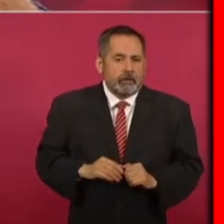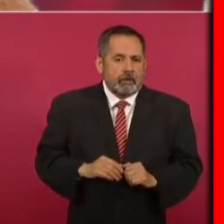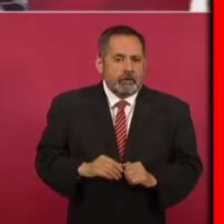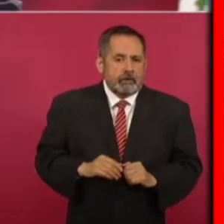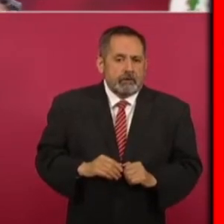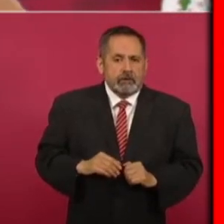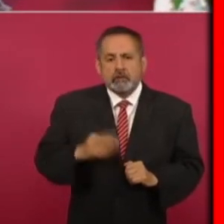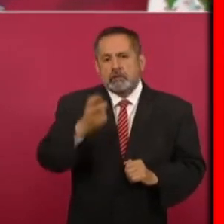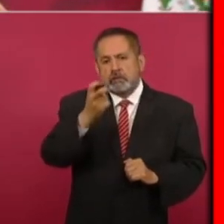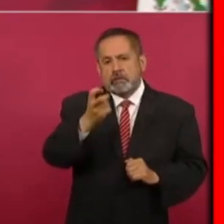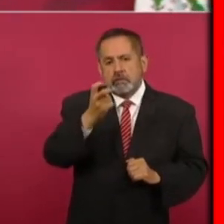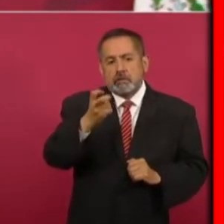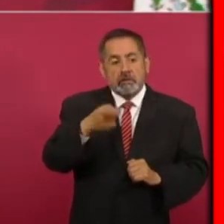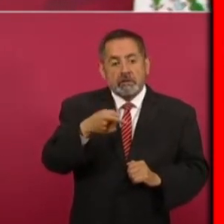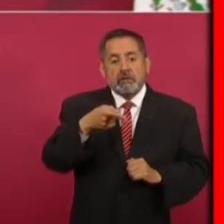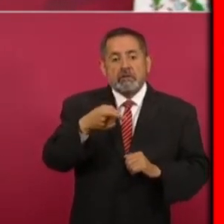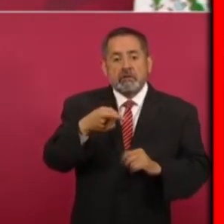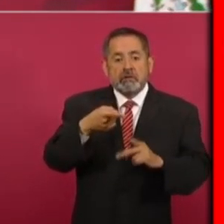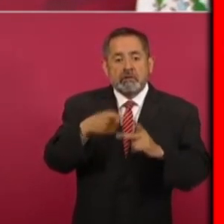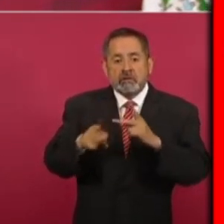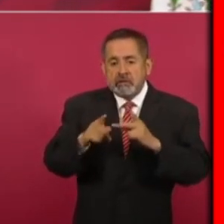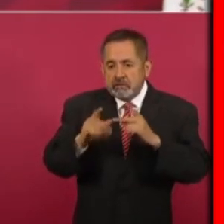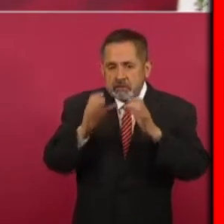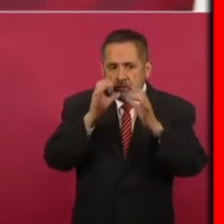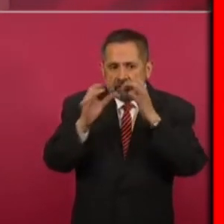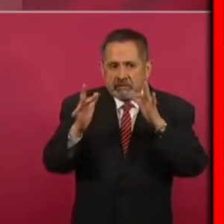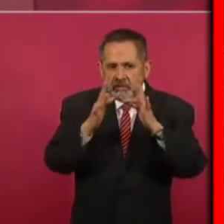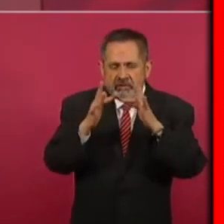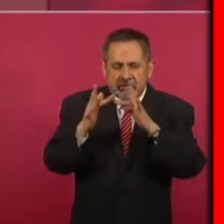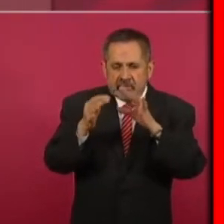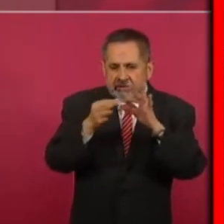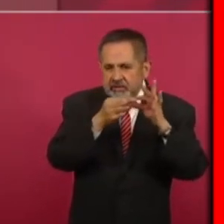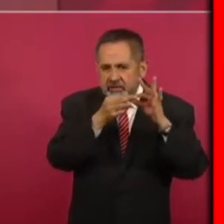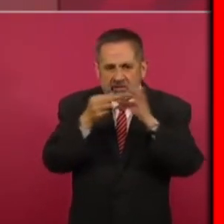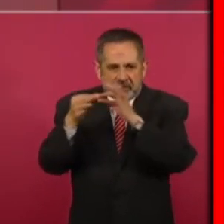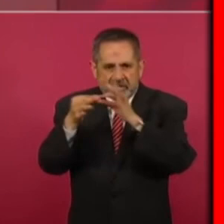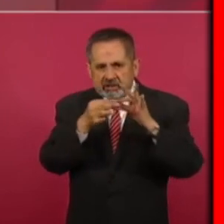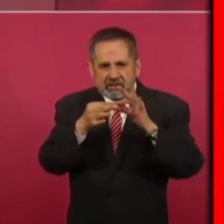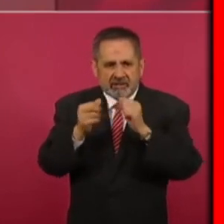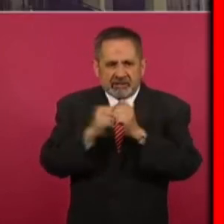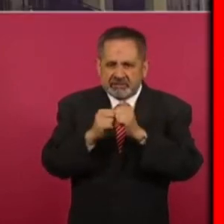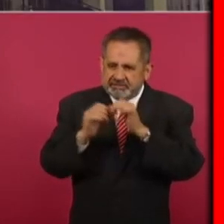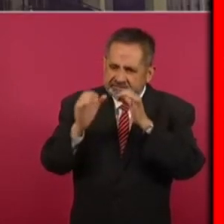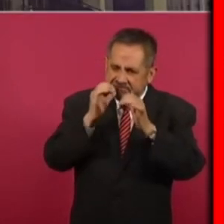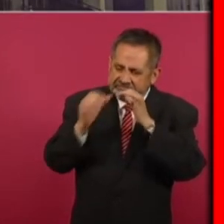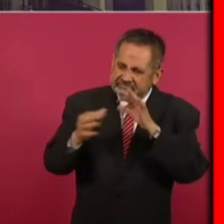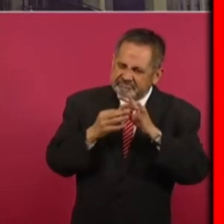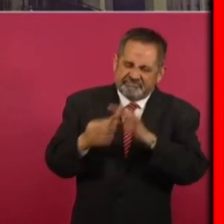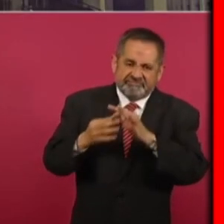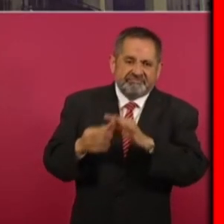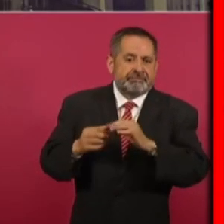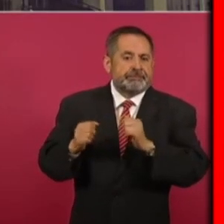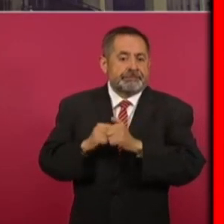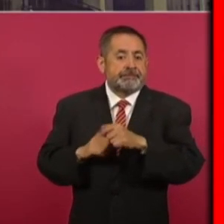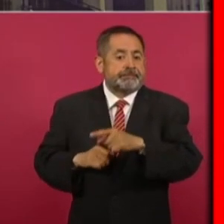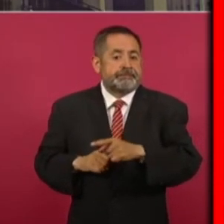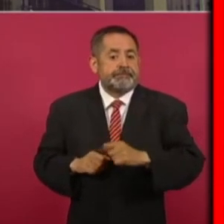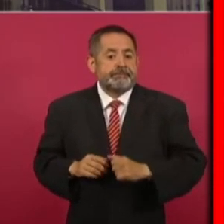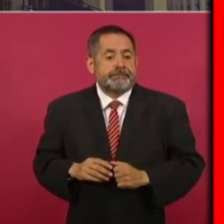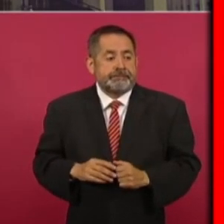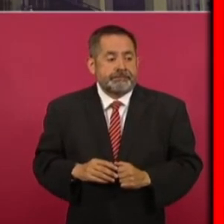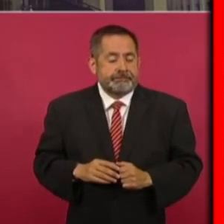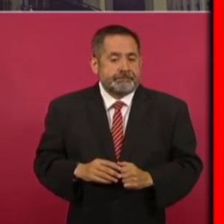pues le regala al presidente de México López Obrador una pistola